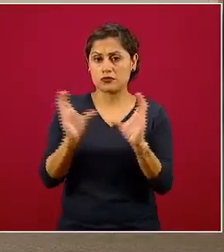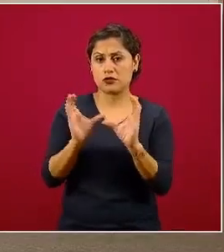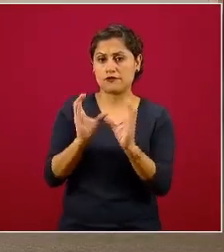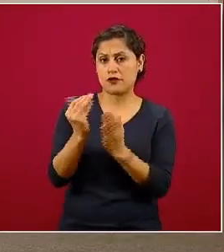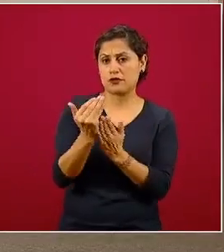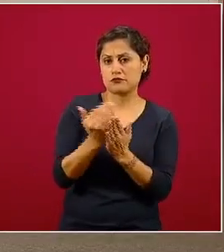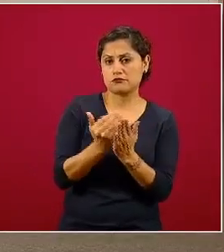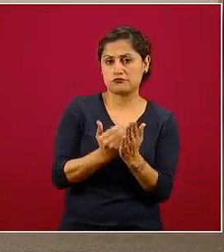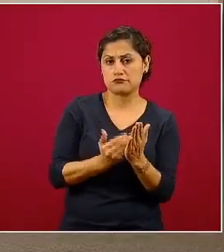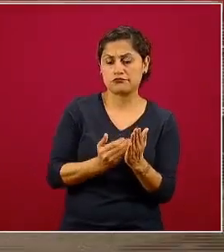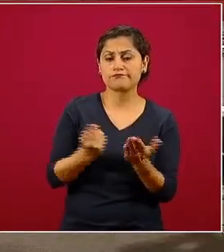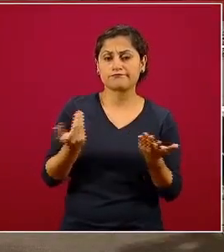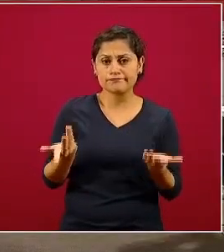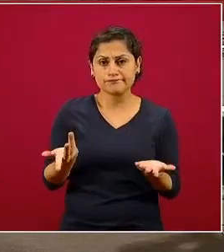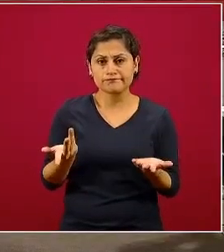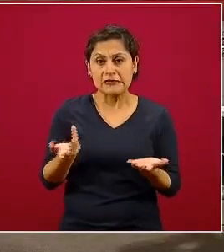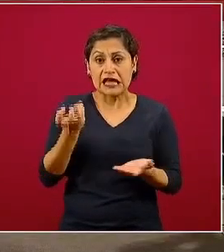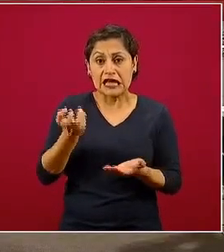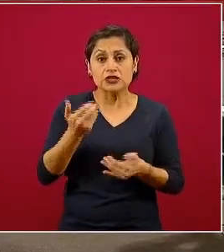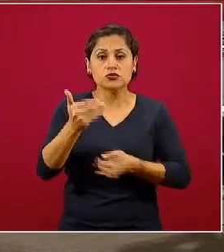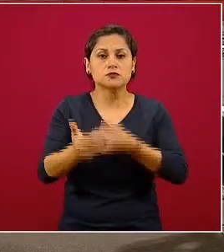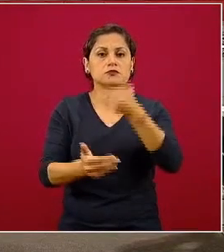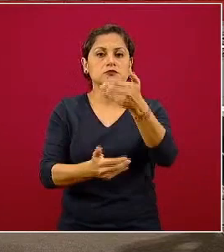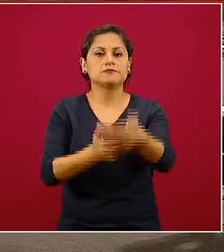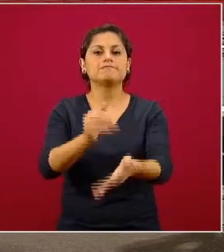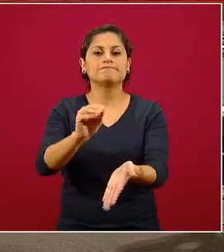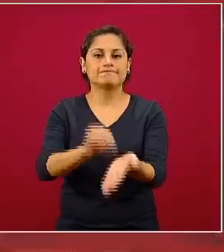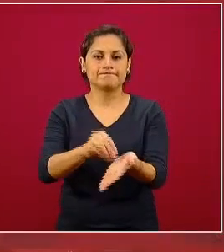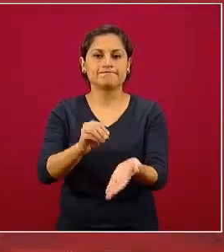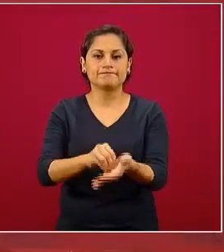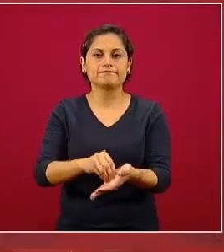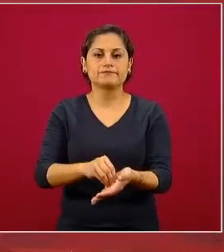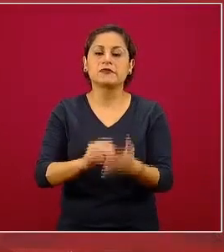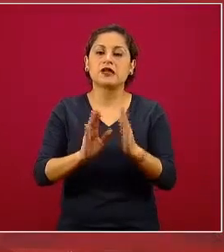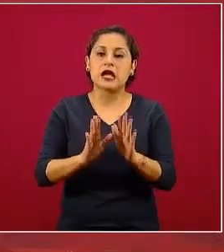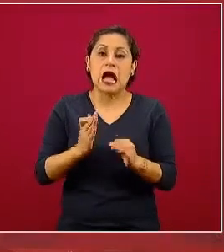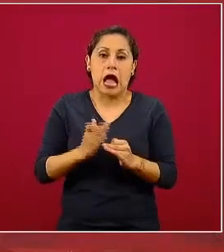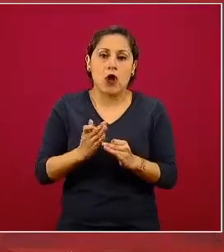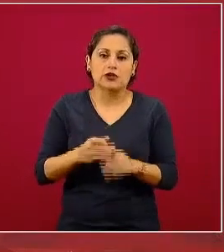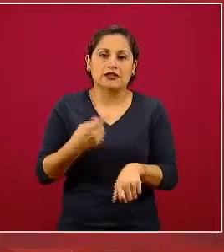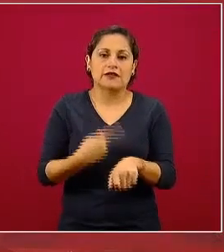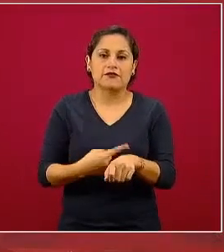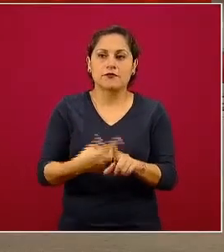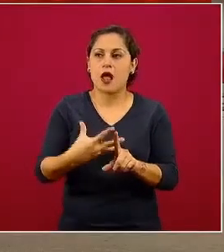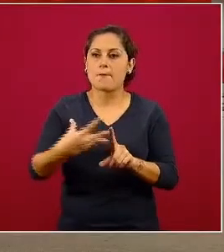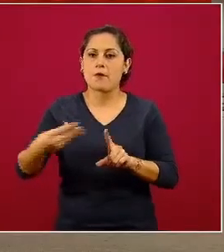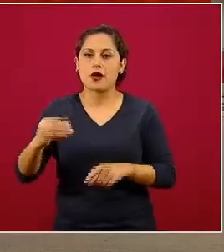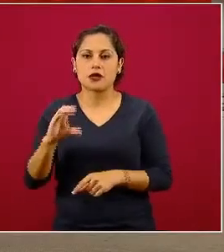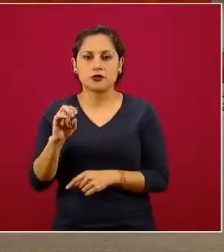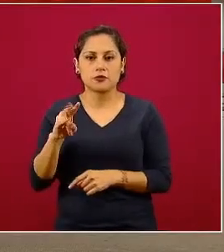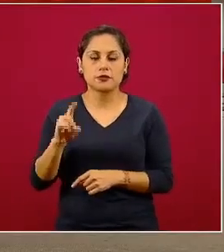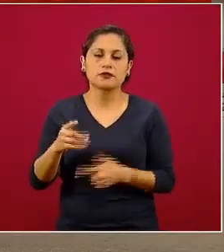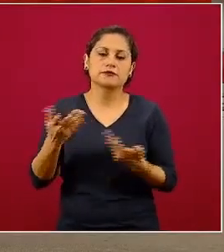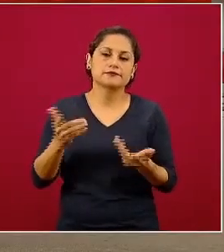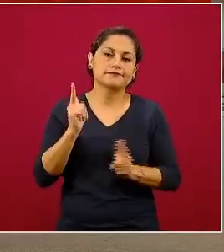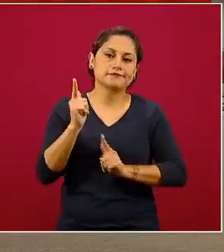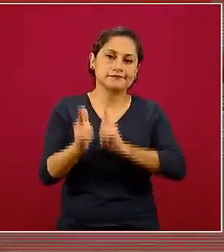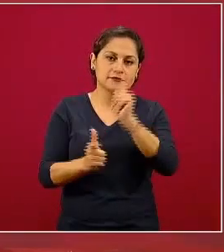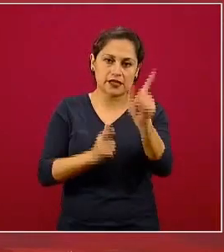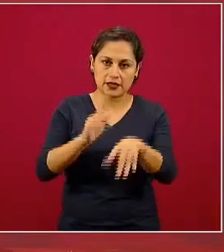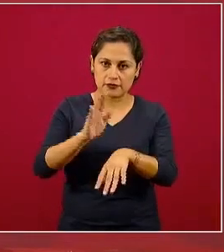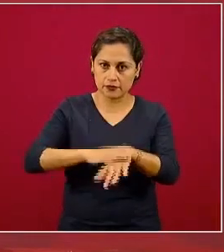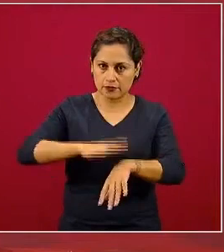requisitos. Eso está en proceso se hizo un poco más lento durante el COVID pero seguramente será un